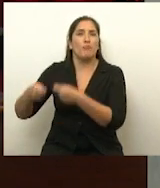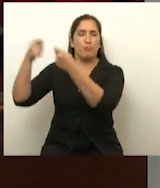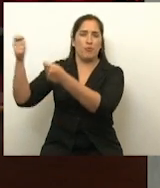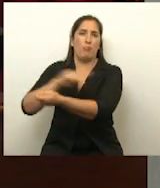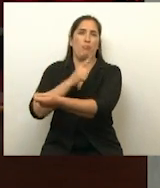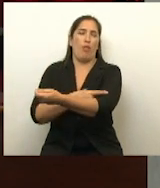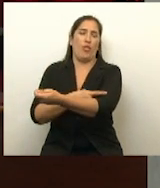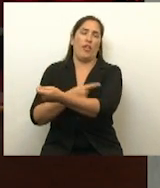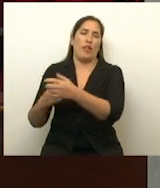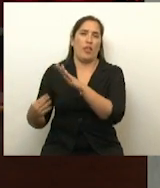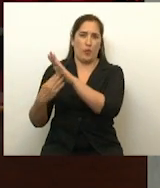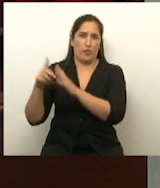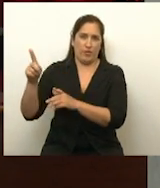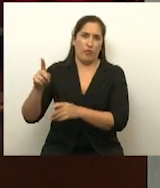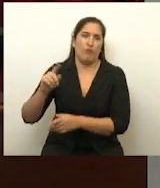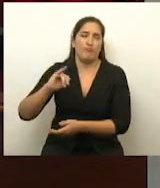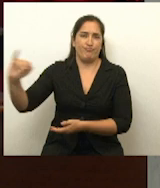Se comunica al Poder Ejecutivo.